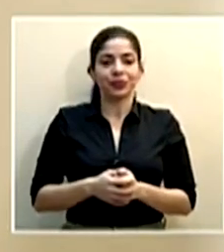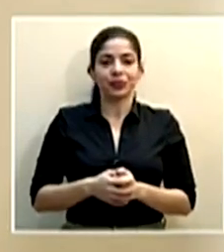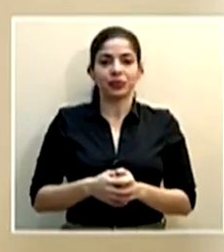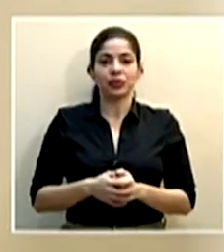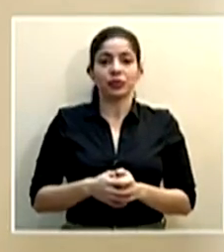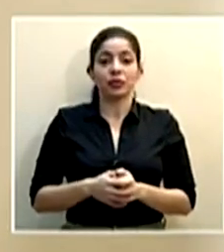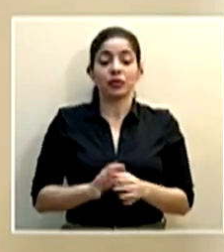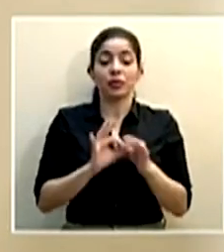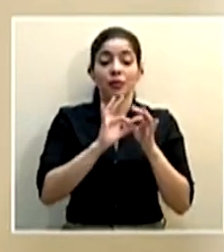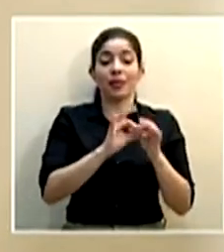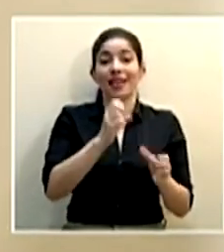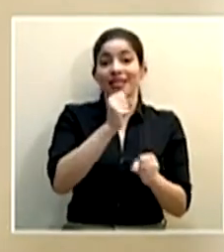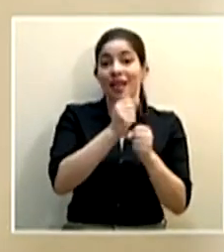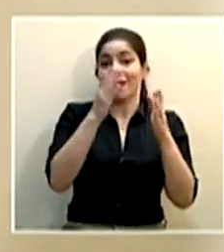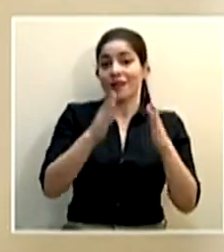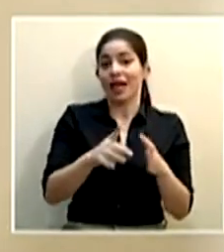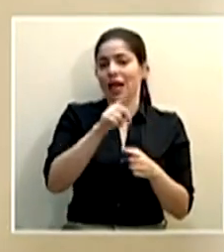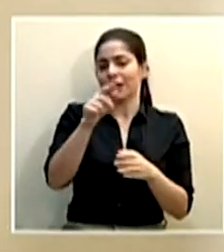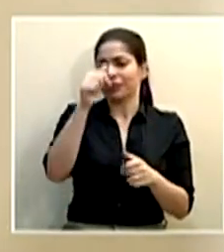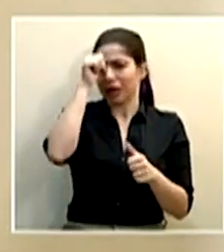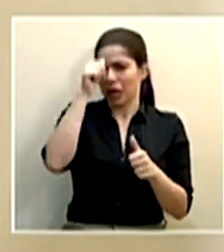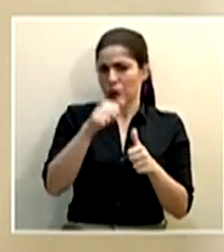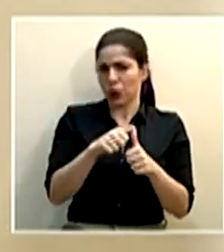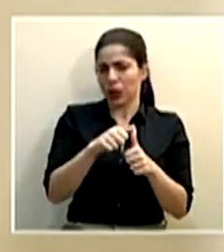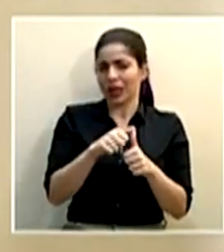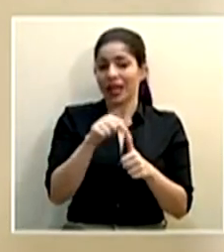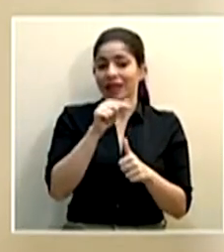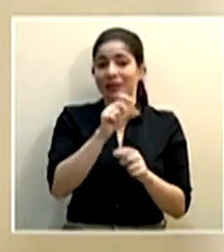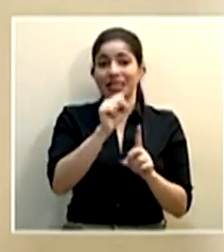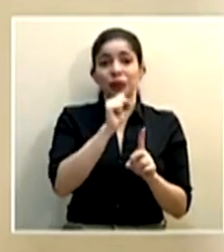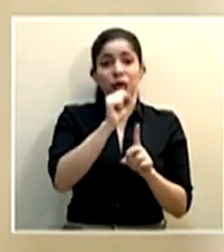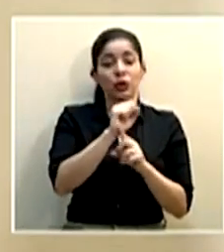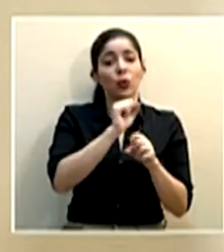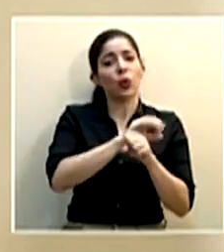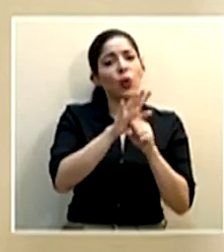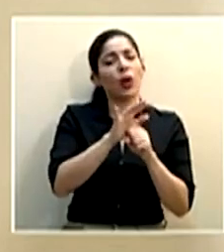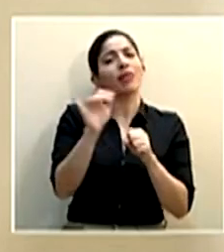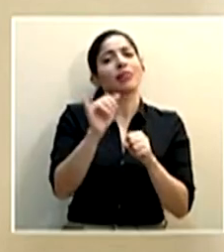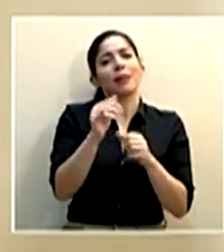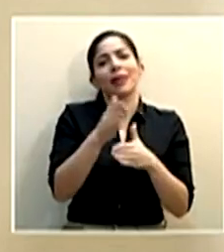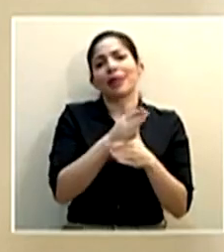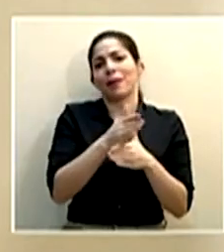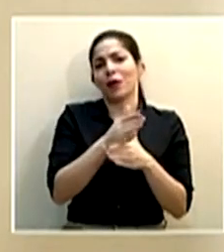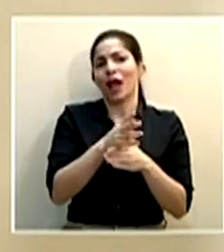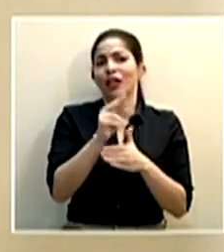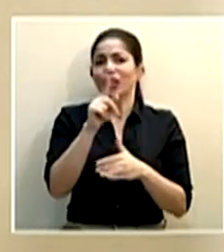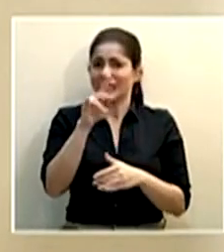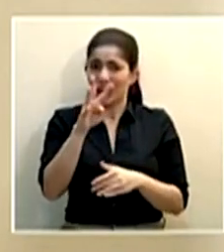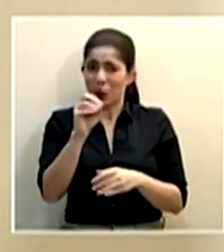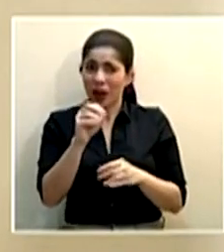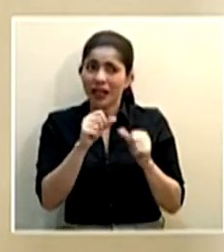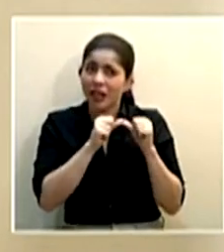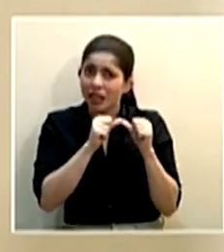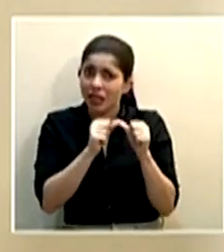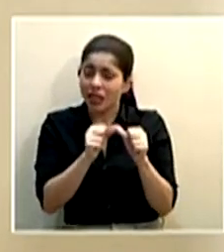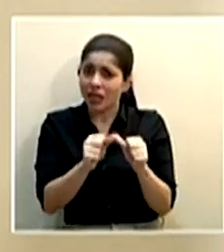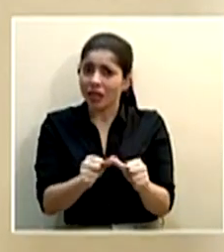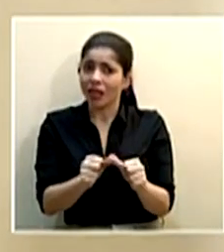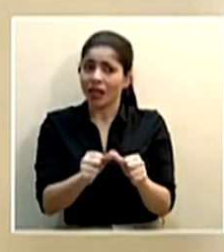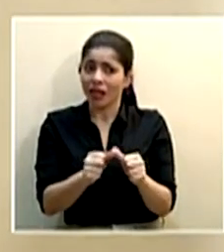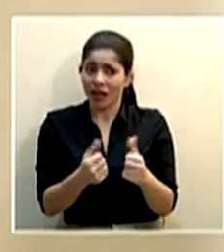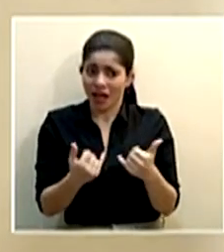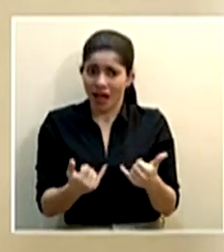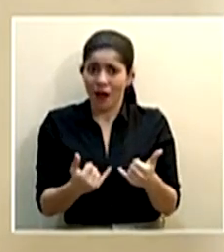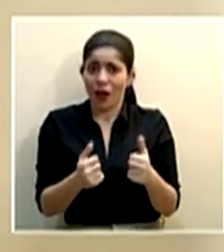Con respecto a los funcionarios, recordemos que esa situación del COVID-19 también es pasajera, no es que son 140 funcionarios que pues